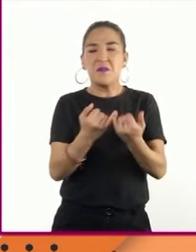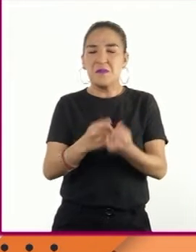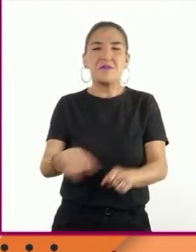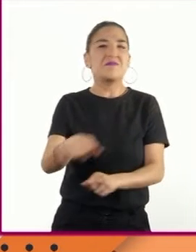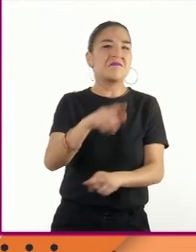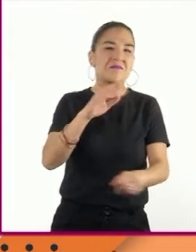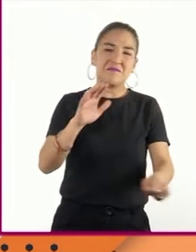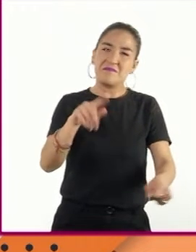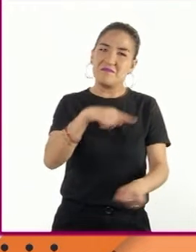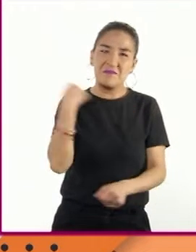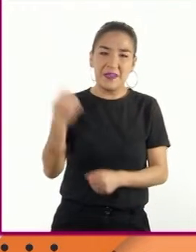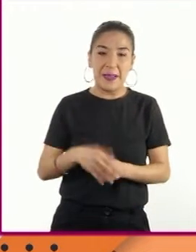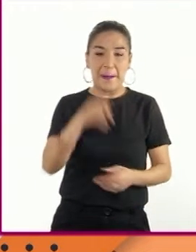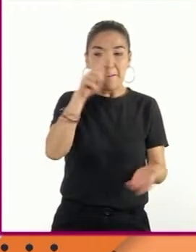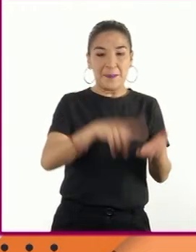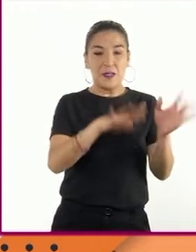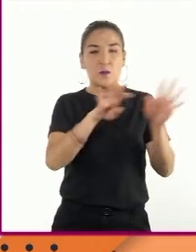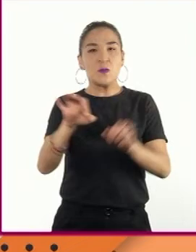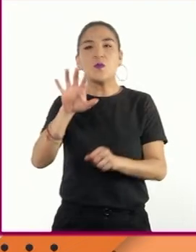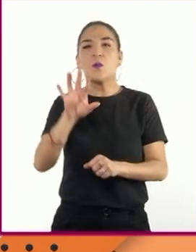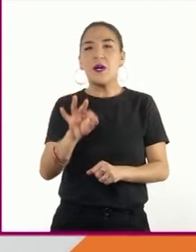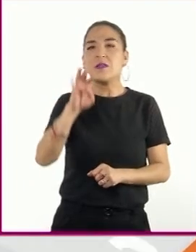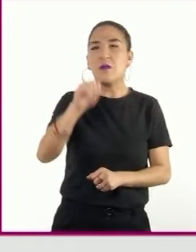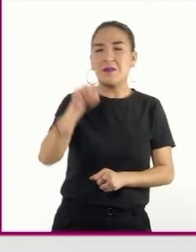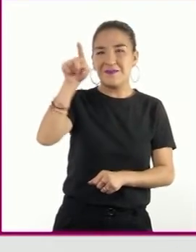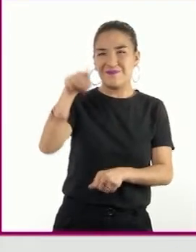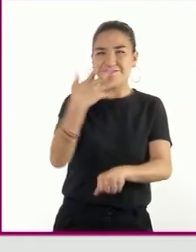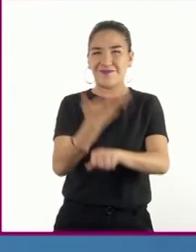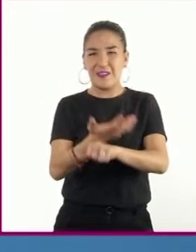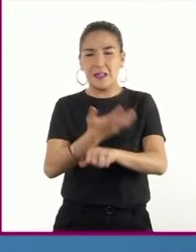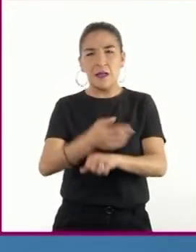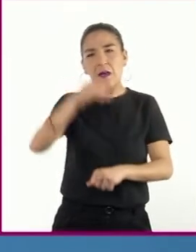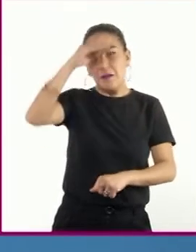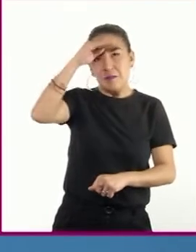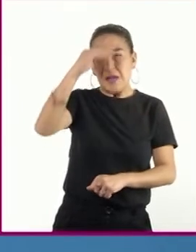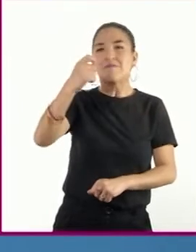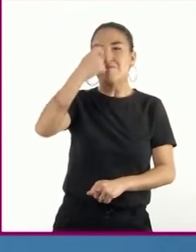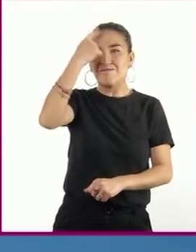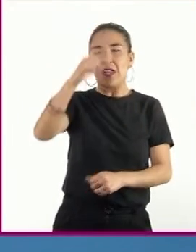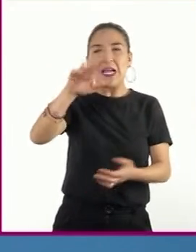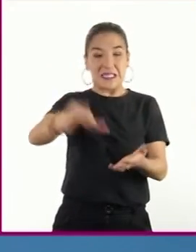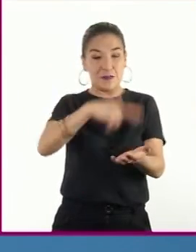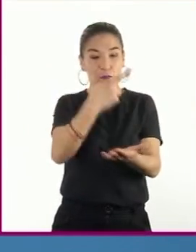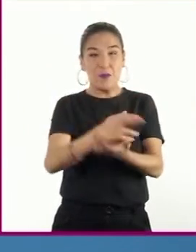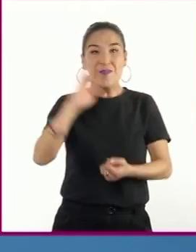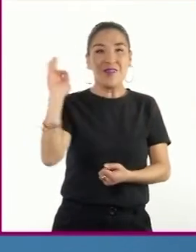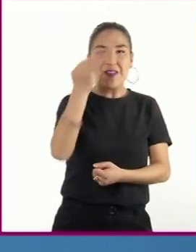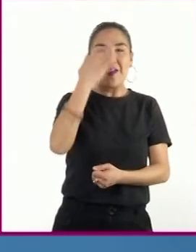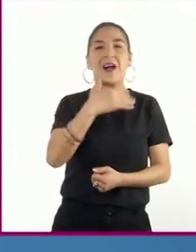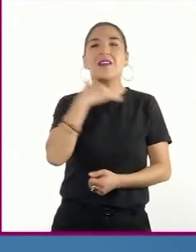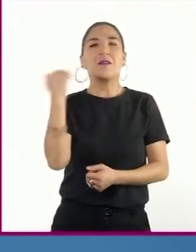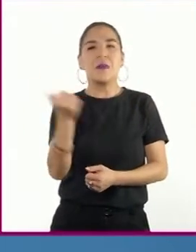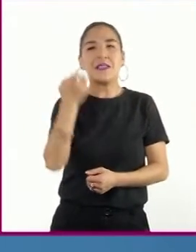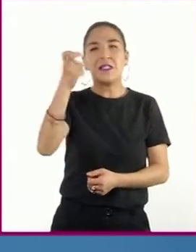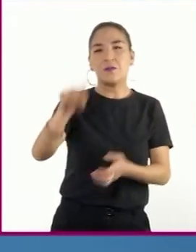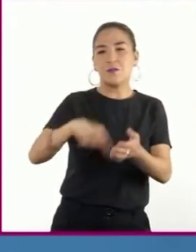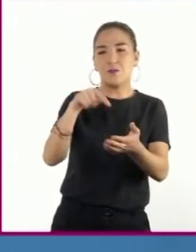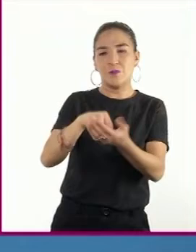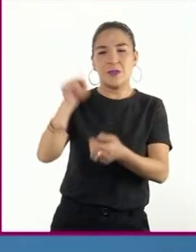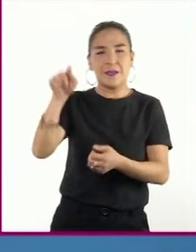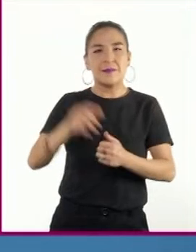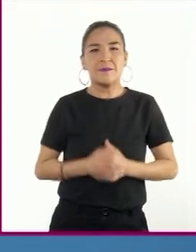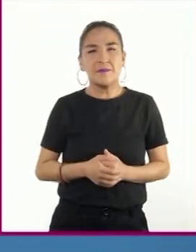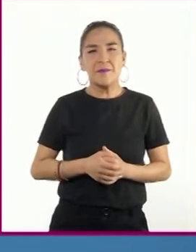en 1949, los estadounidenses crean la República Federal Alemana en Occidente.